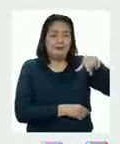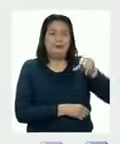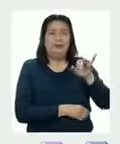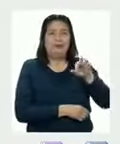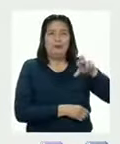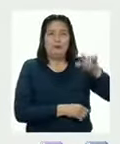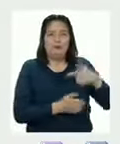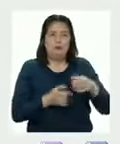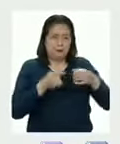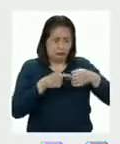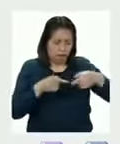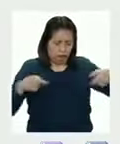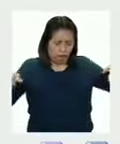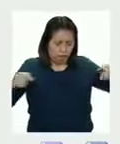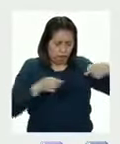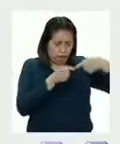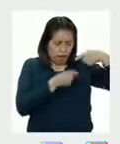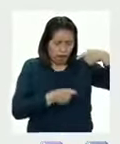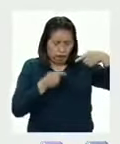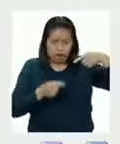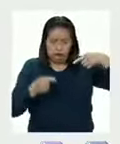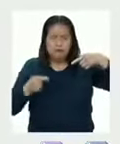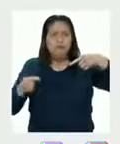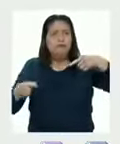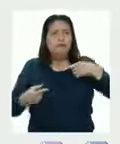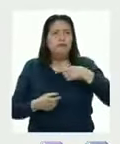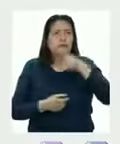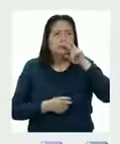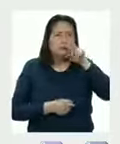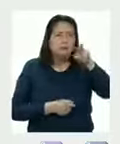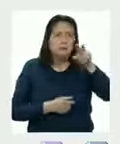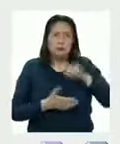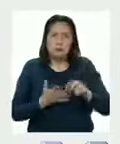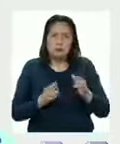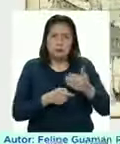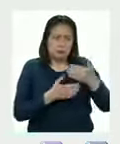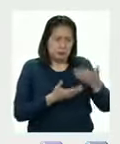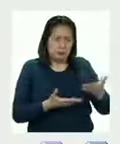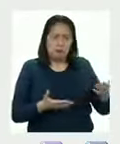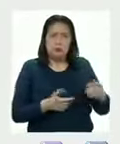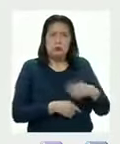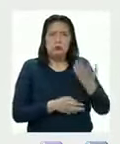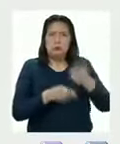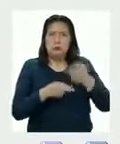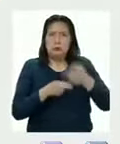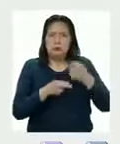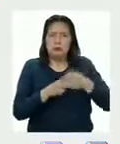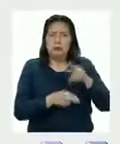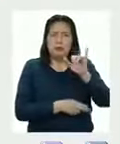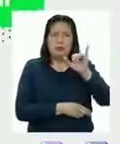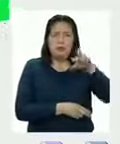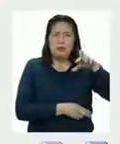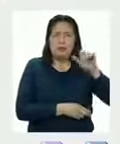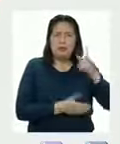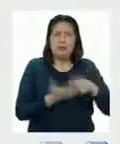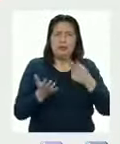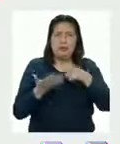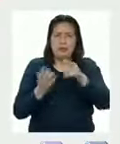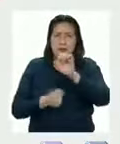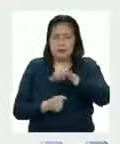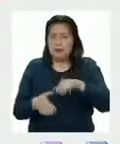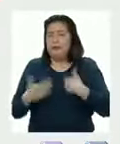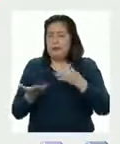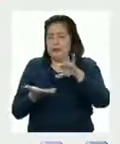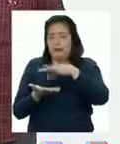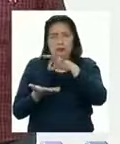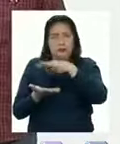Sosteniendo un kipu y un artefacto que, según investigó Camila, se llamaba yupana Que significa lo que sirve